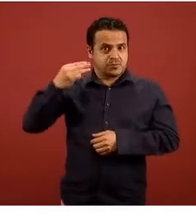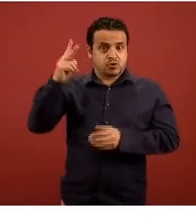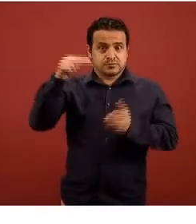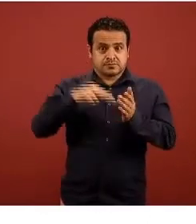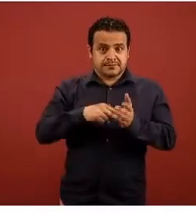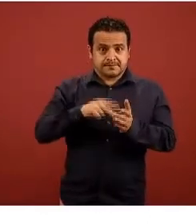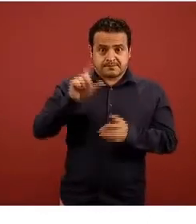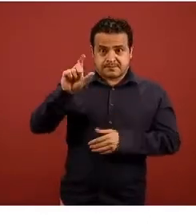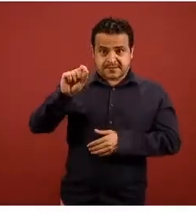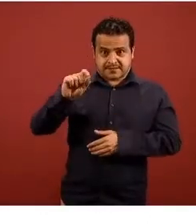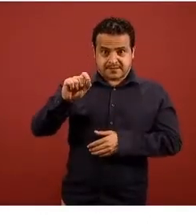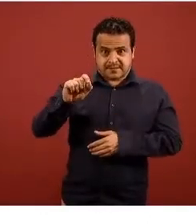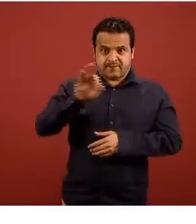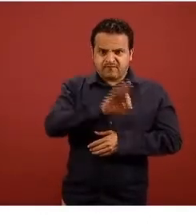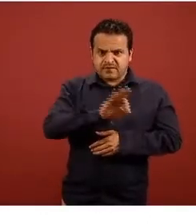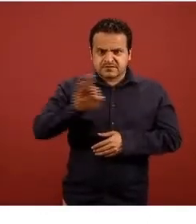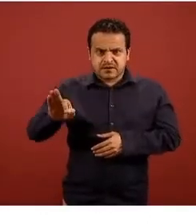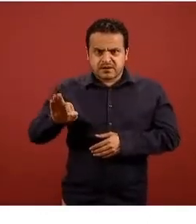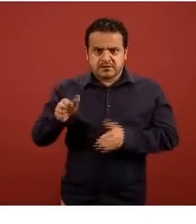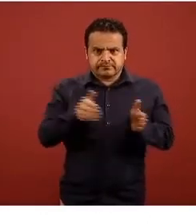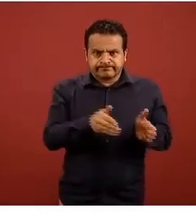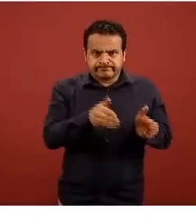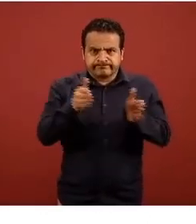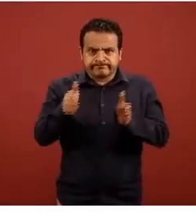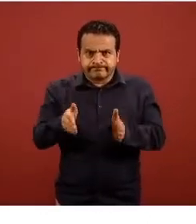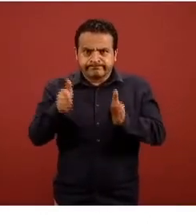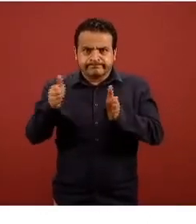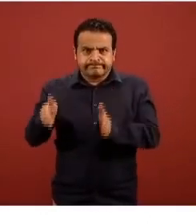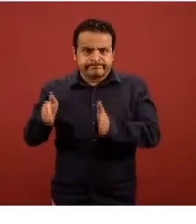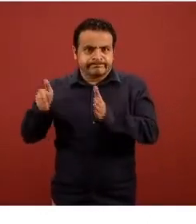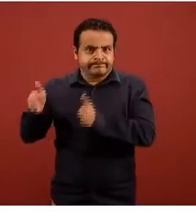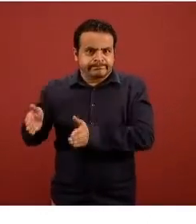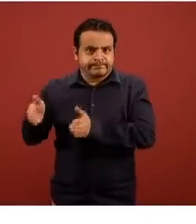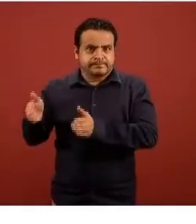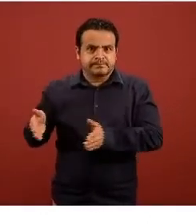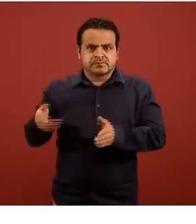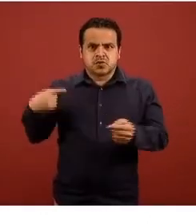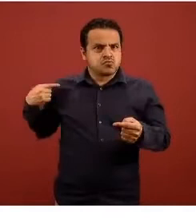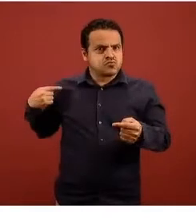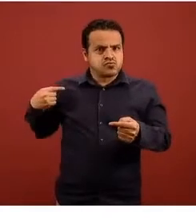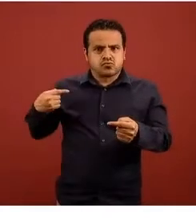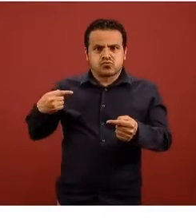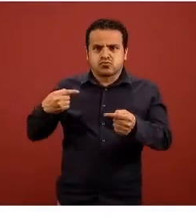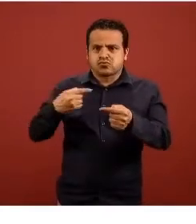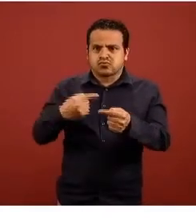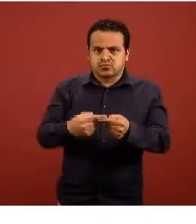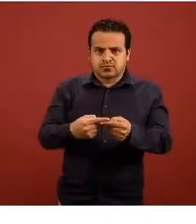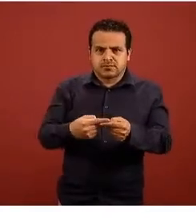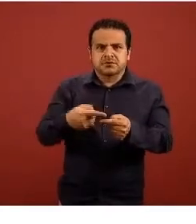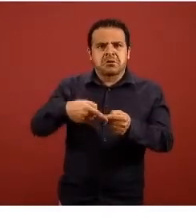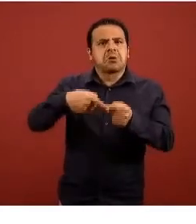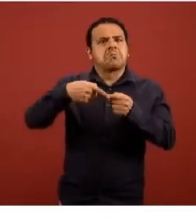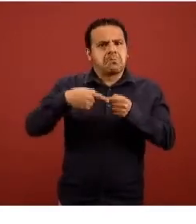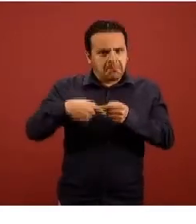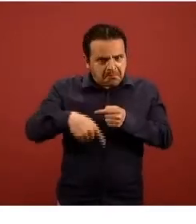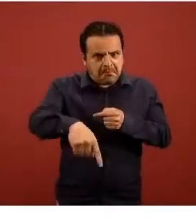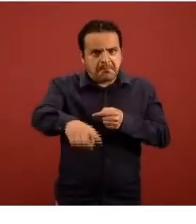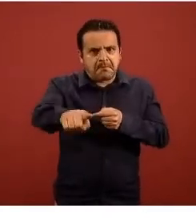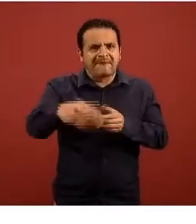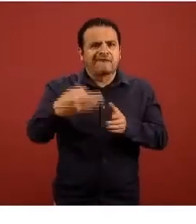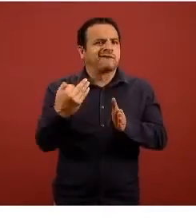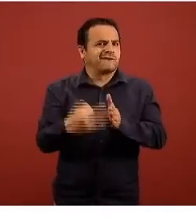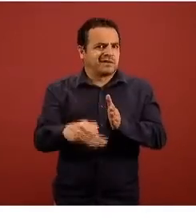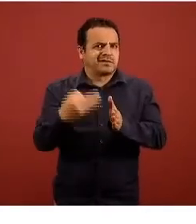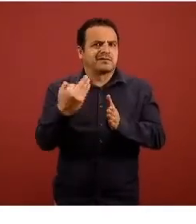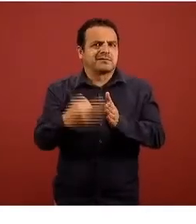lo que hoy nos ocupa que nos sitúen en lo que ya logramos y lo que nos falta iniciamos las conferencias